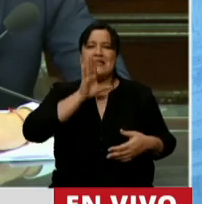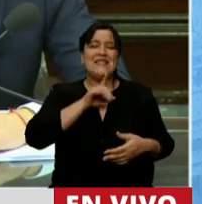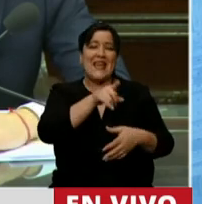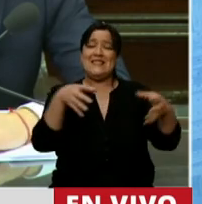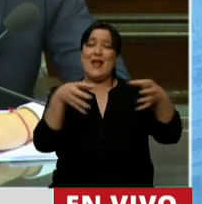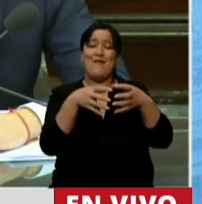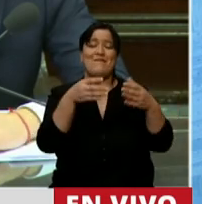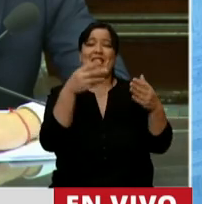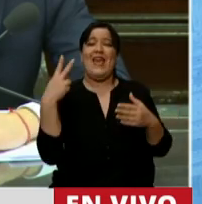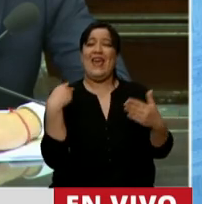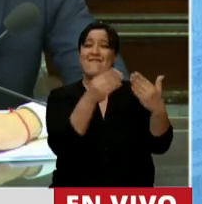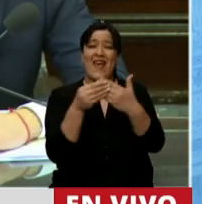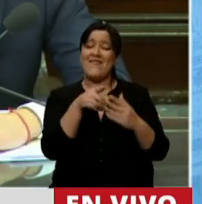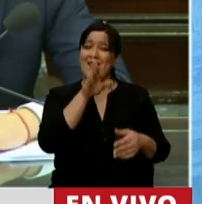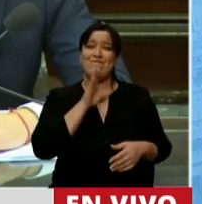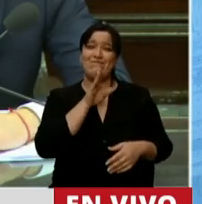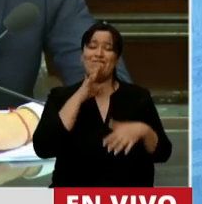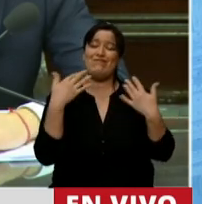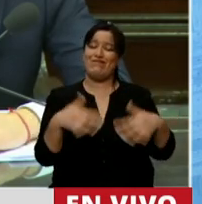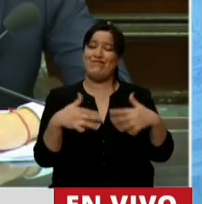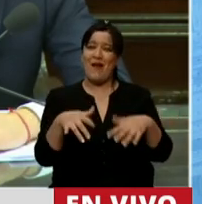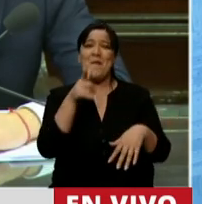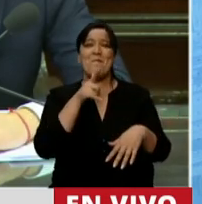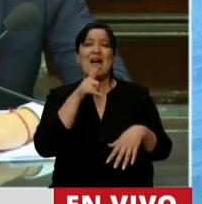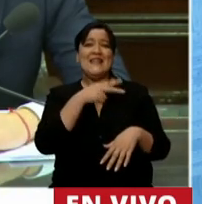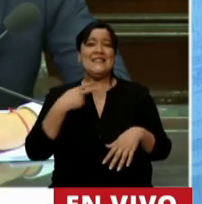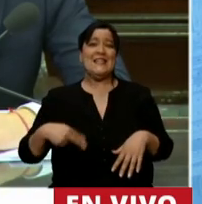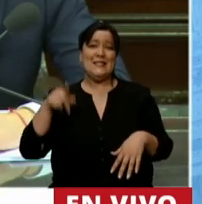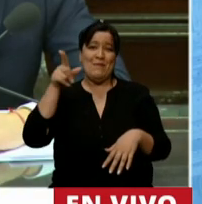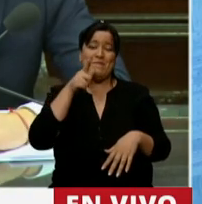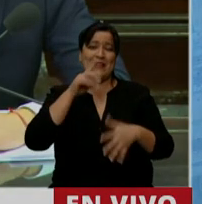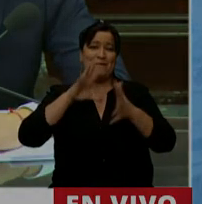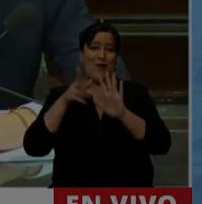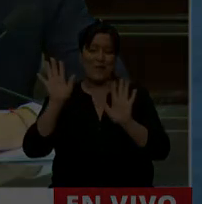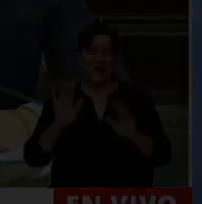de gabinete es oriental como decía mi abuela. Gracias diputado. Gracias.